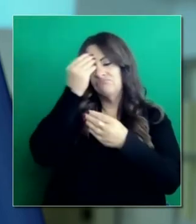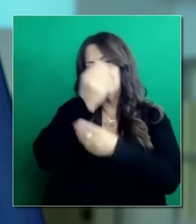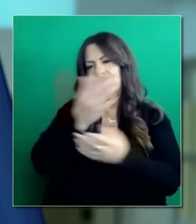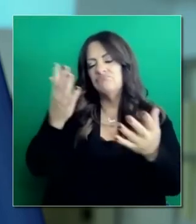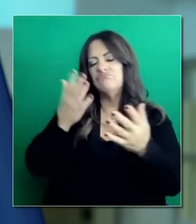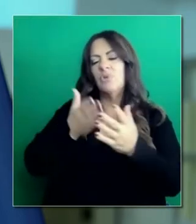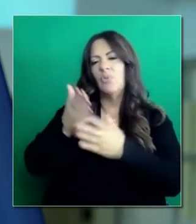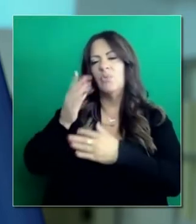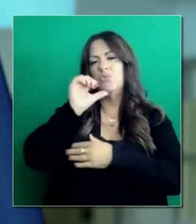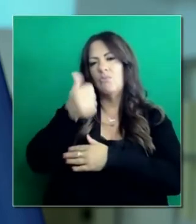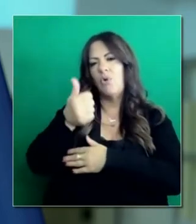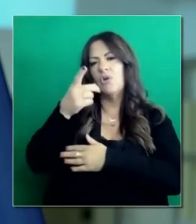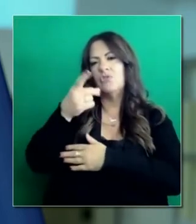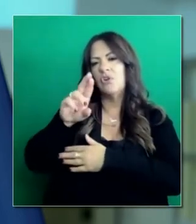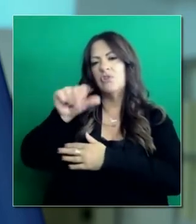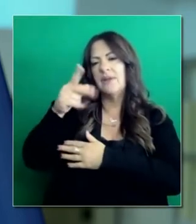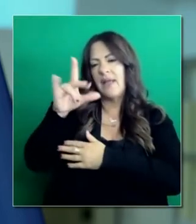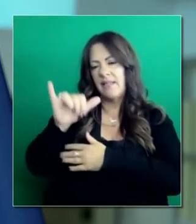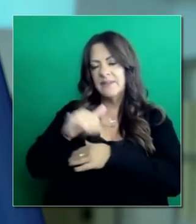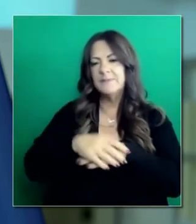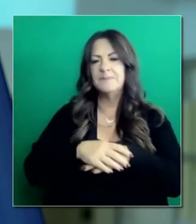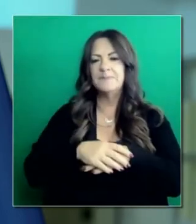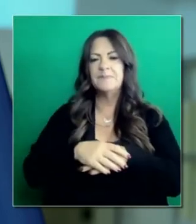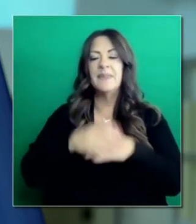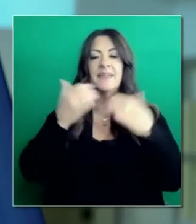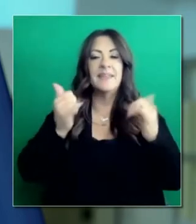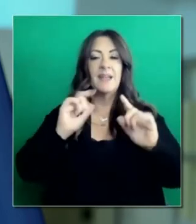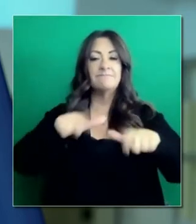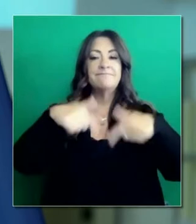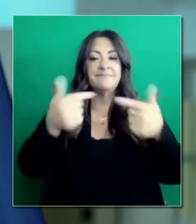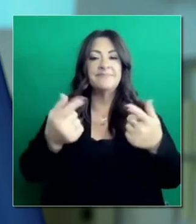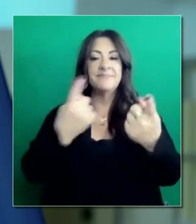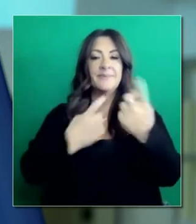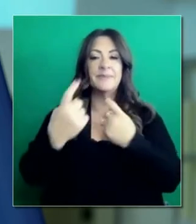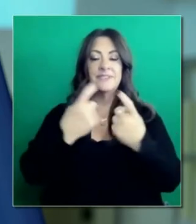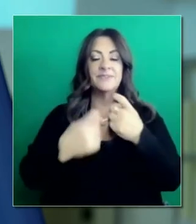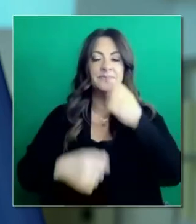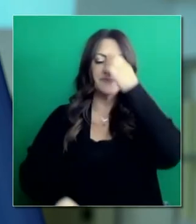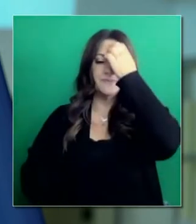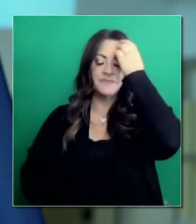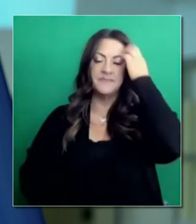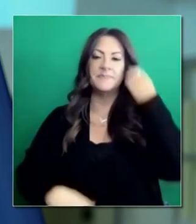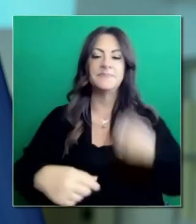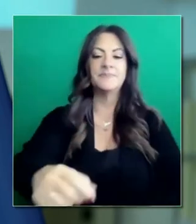moviendo de manera agresiva en la dirección correcta. Y con eso, estoy dispuesto a tomar cualquier pregunta que tengan.